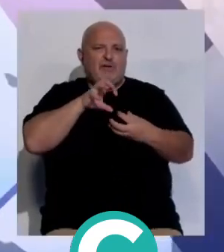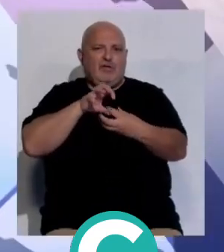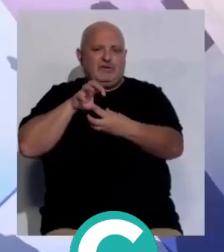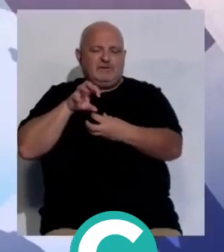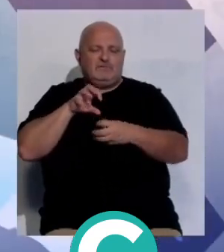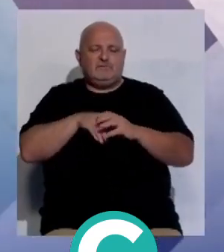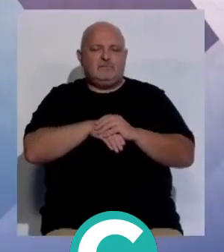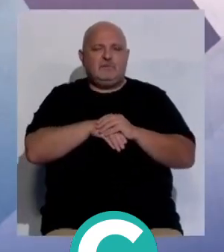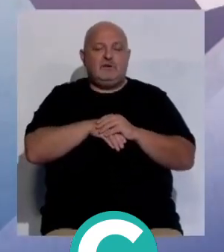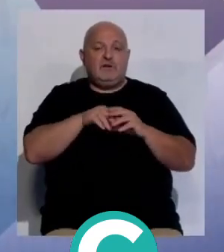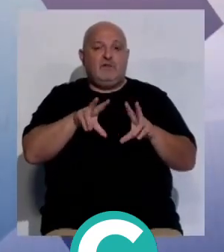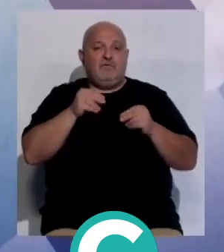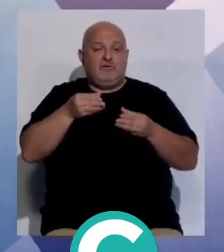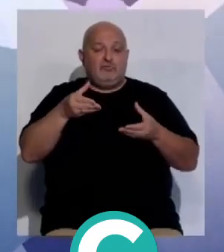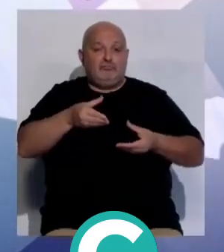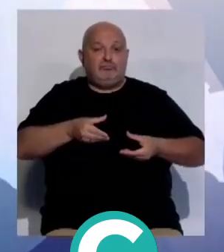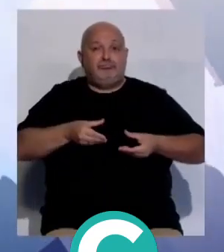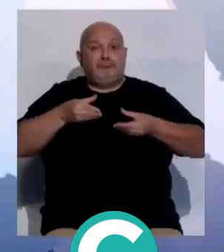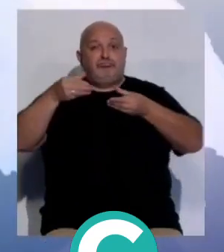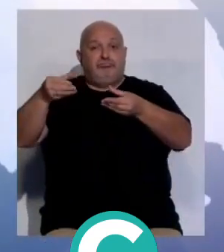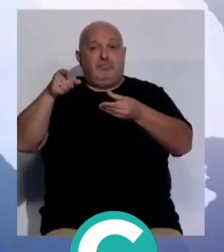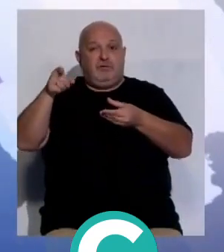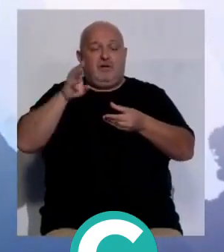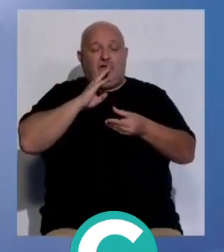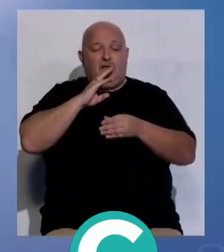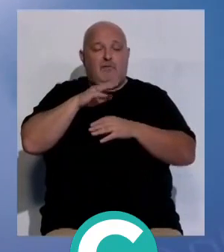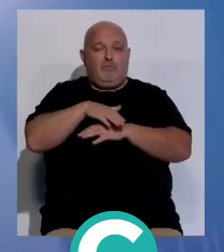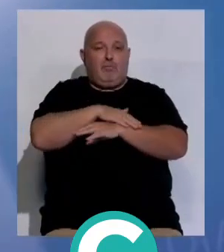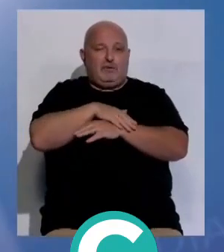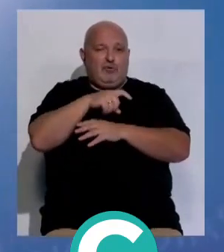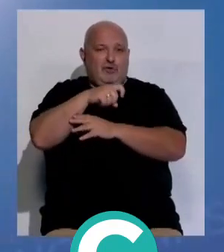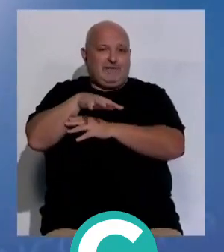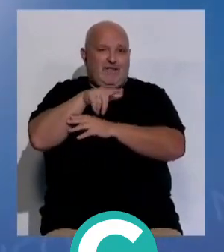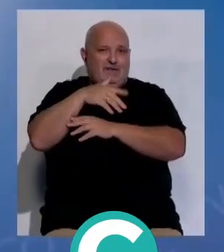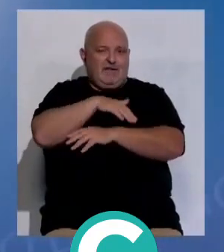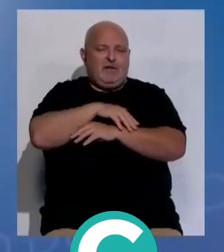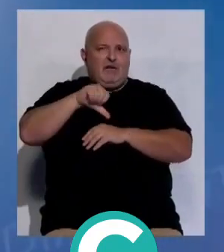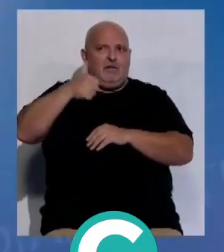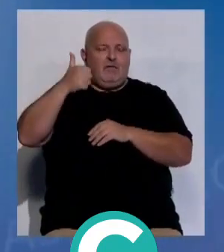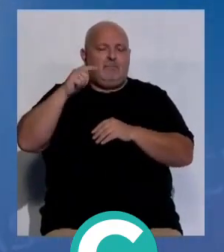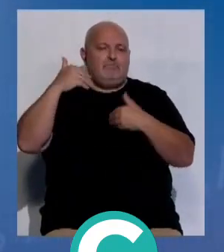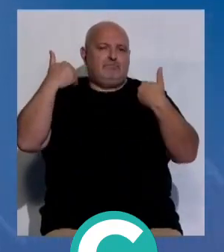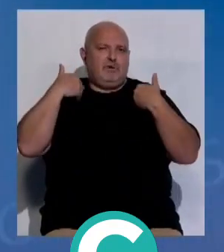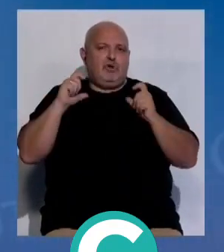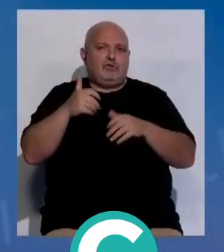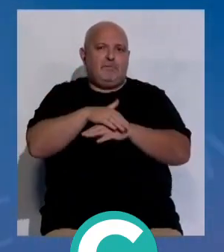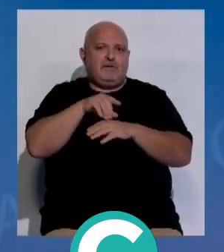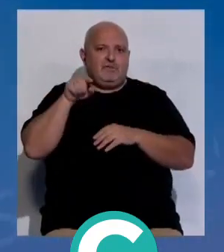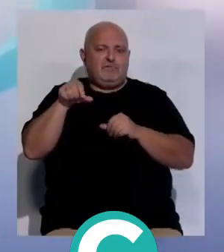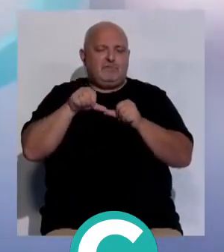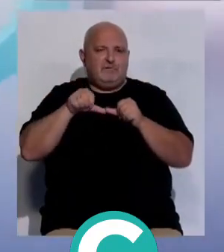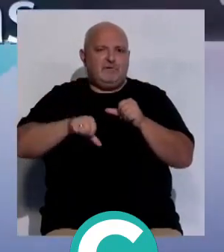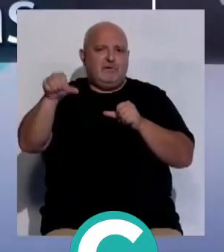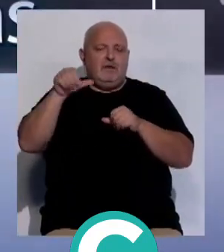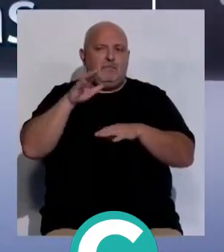contenedores. Una vez remitida toda la documentación a puertos del Estado, solo queda la aprobación por parte del Consejo de Ministros